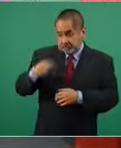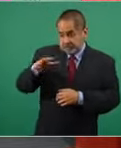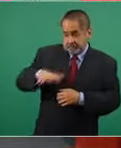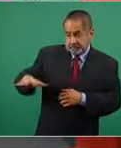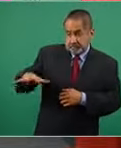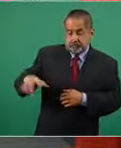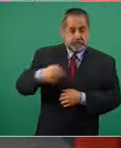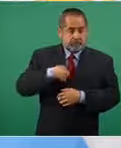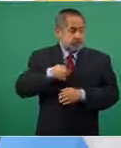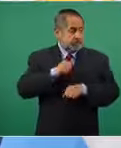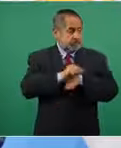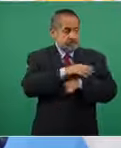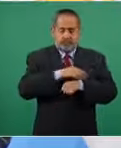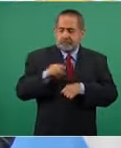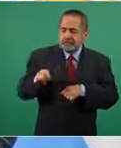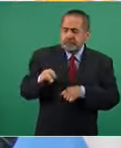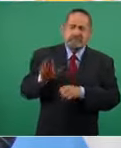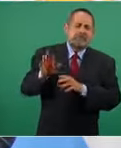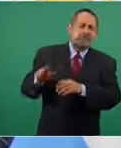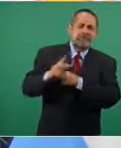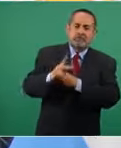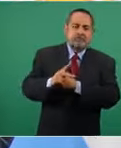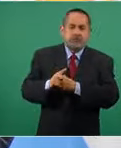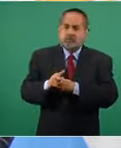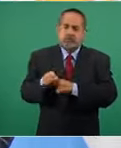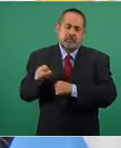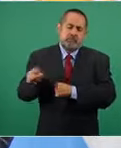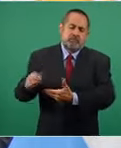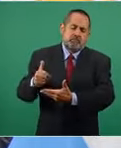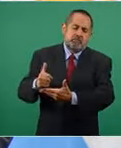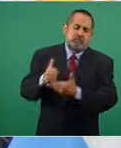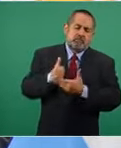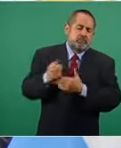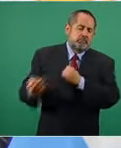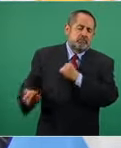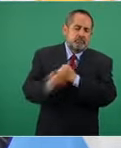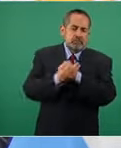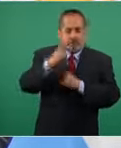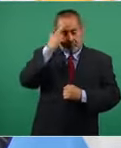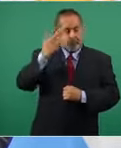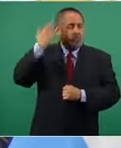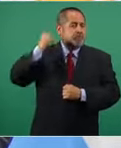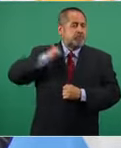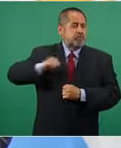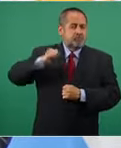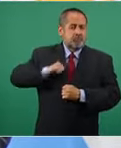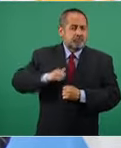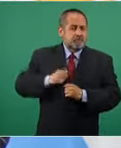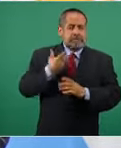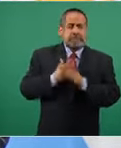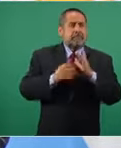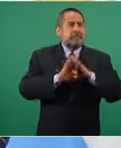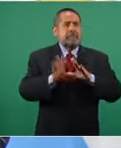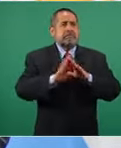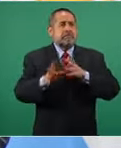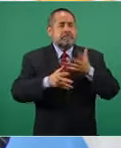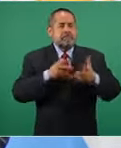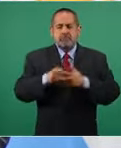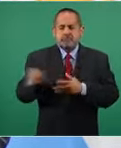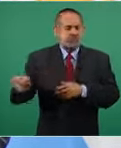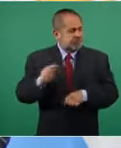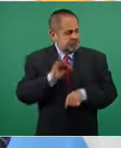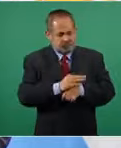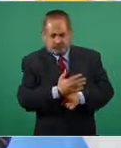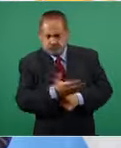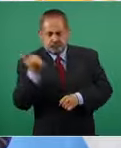Es el país que albergó a las víctimas de la dictadura, entre otras cosas. Así como albergó a muchos